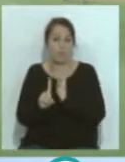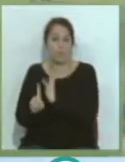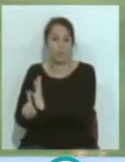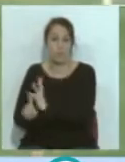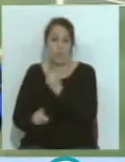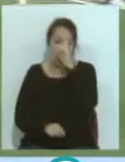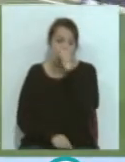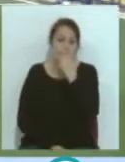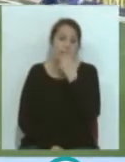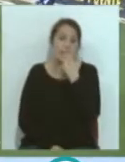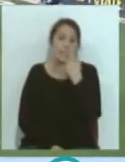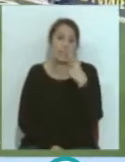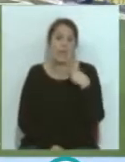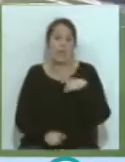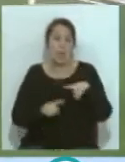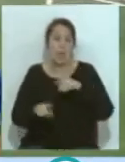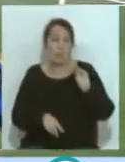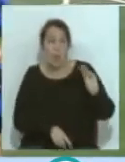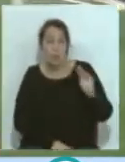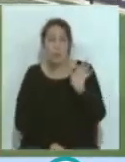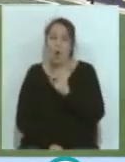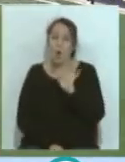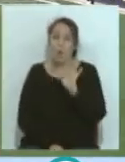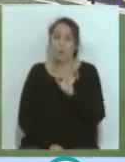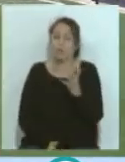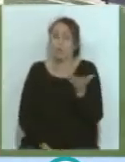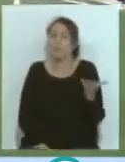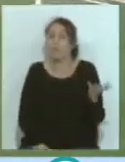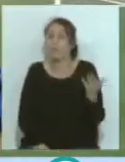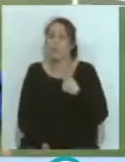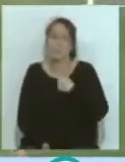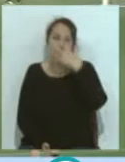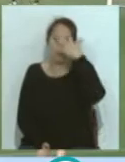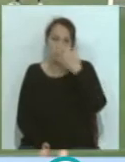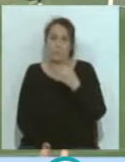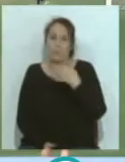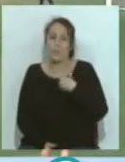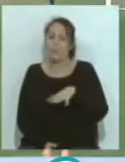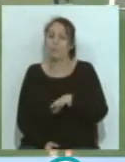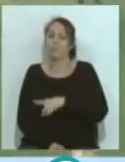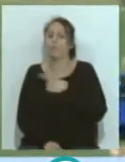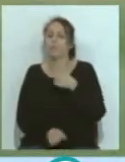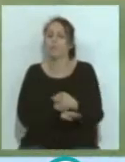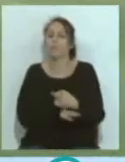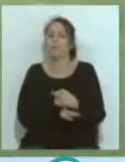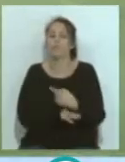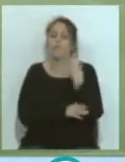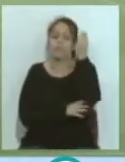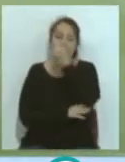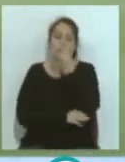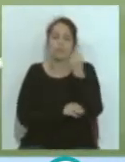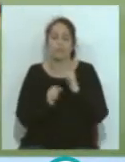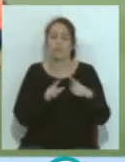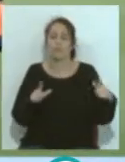preguntado a Javi Gracia, si le habrán preguntado a esto, pero yo creo que la decisión de irse del campo